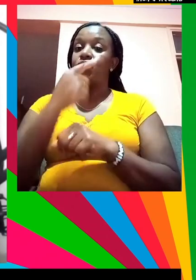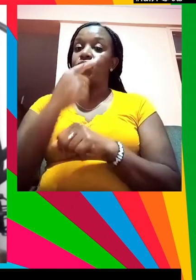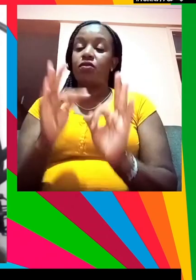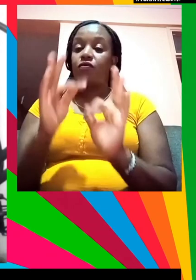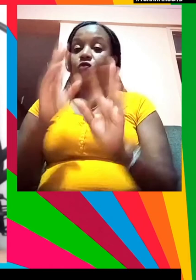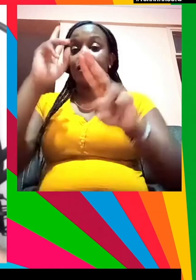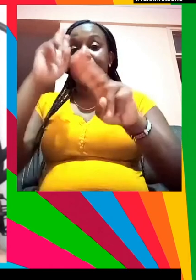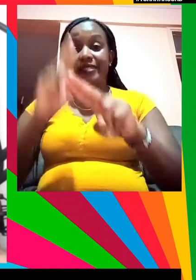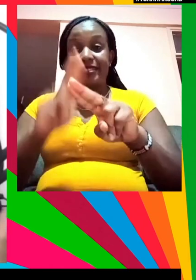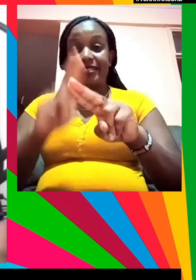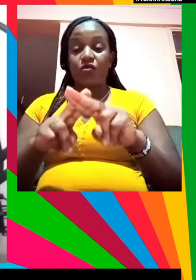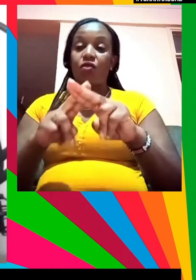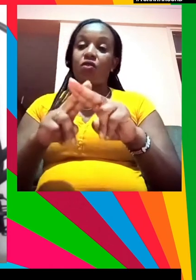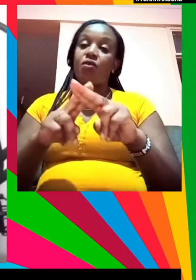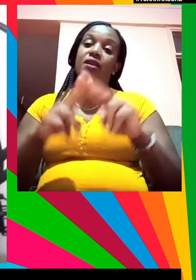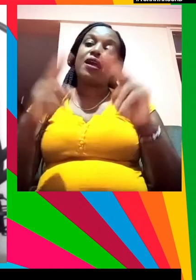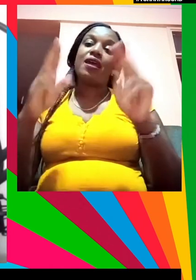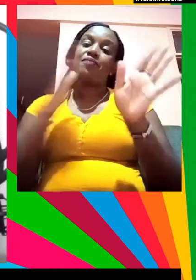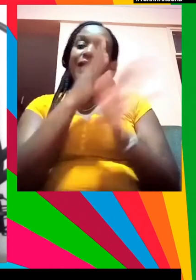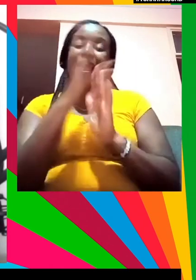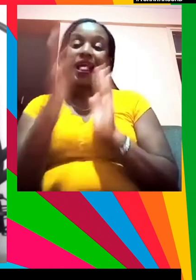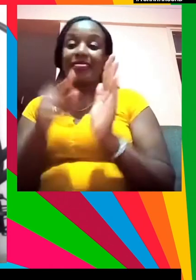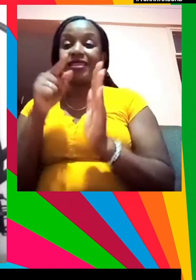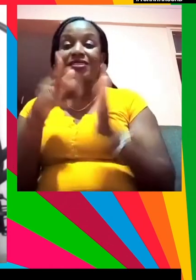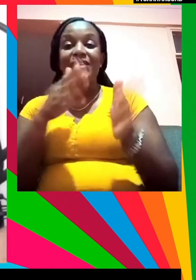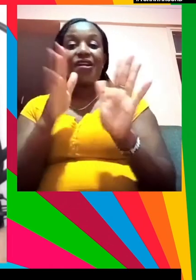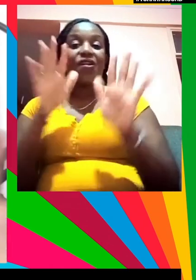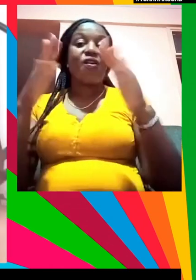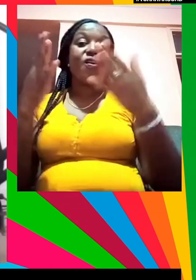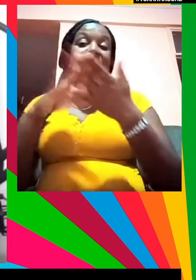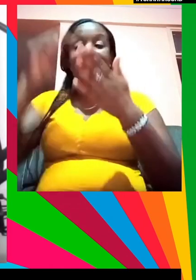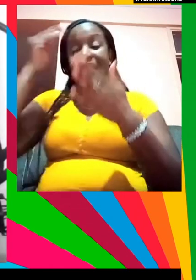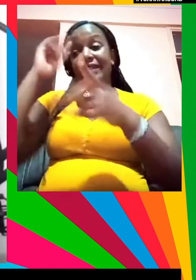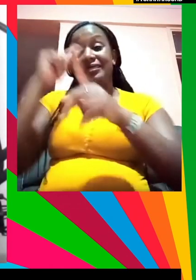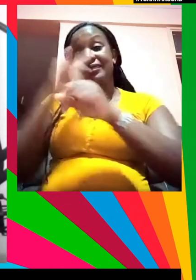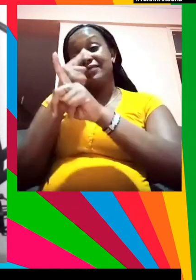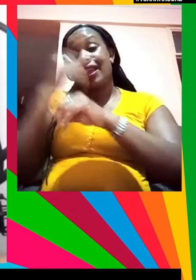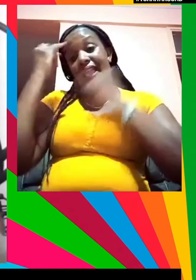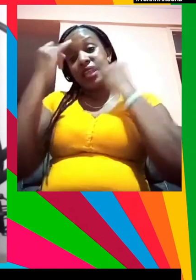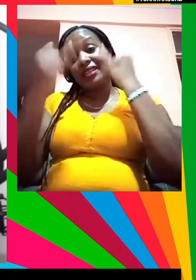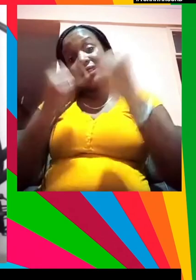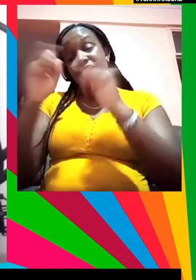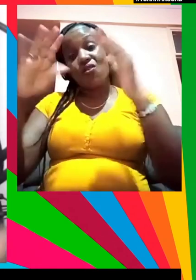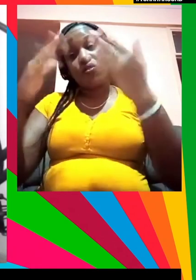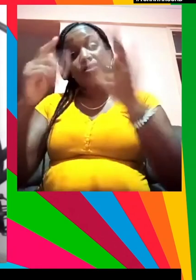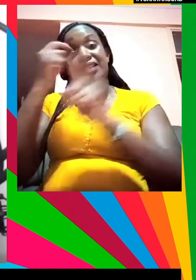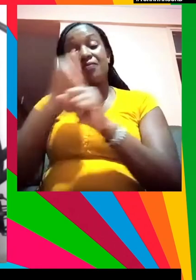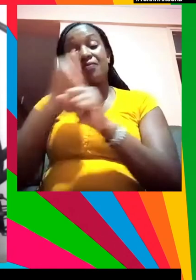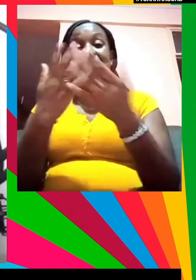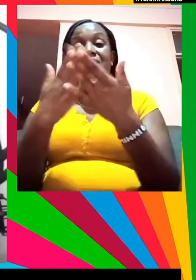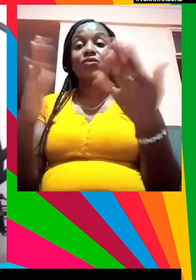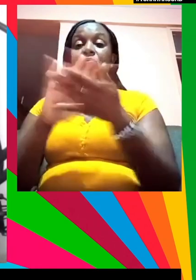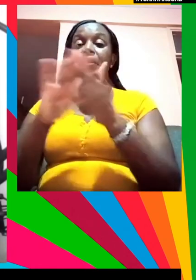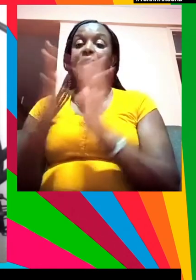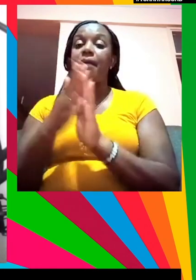que si nos sentamos de esta forma o aprendemos de esta otra forma o hablamos con esos términos las cosas mejorarán